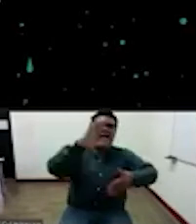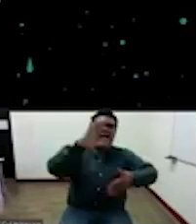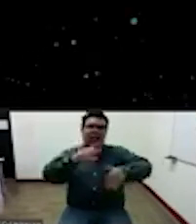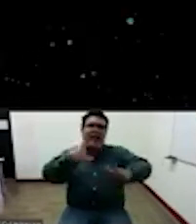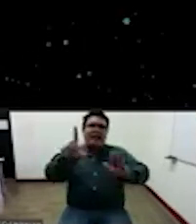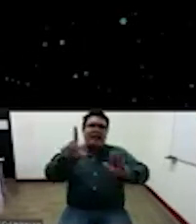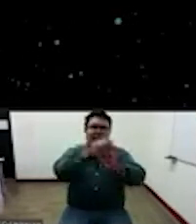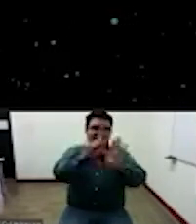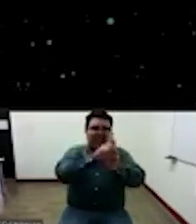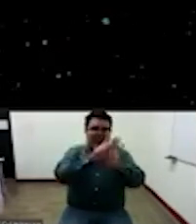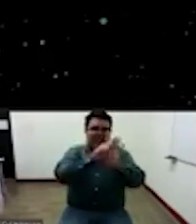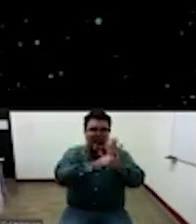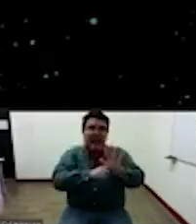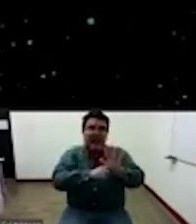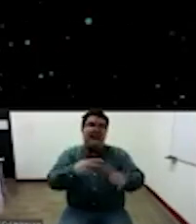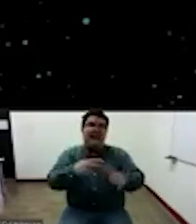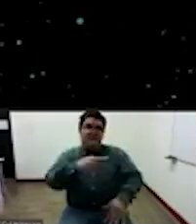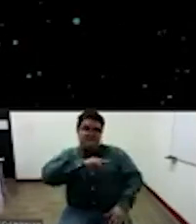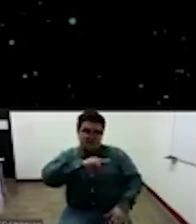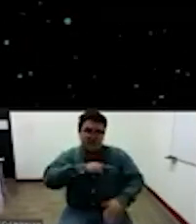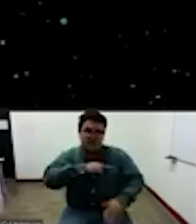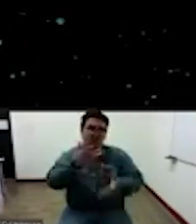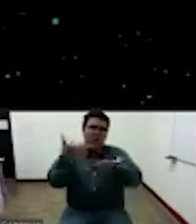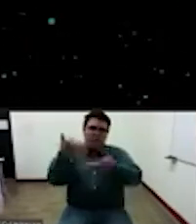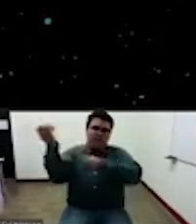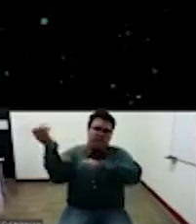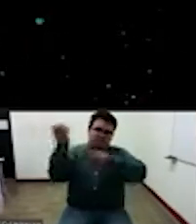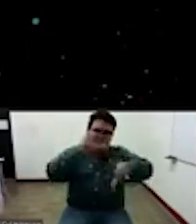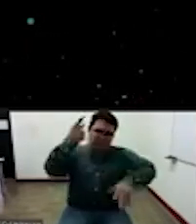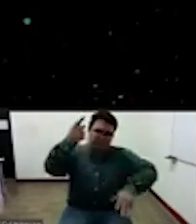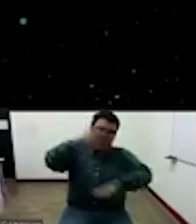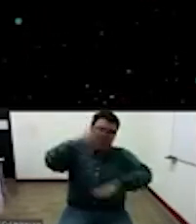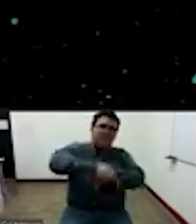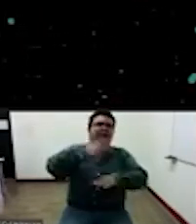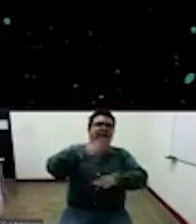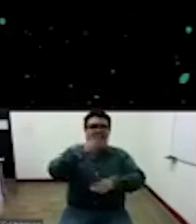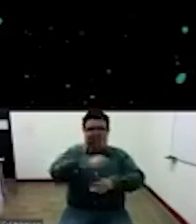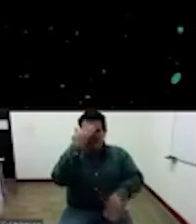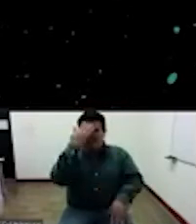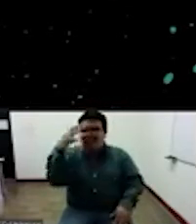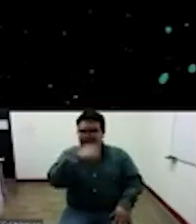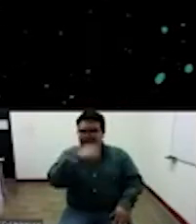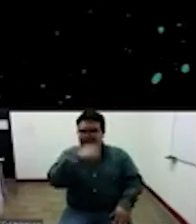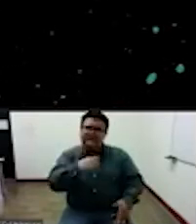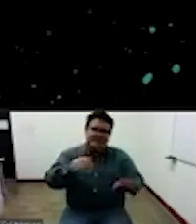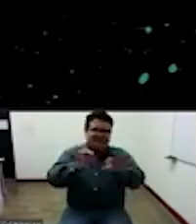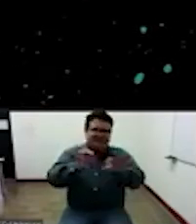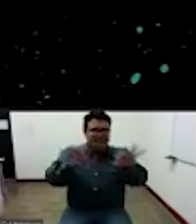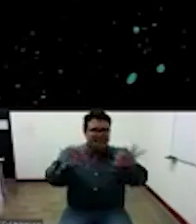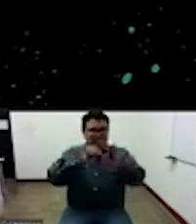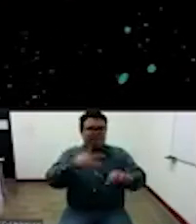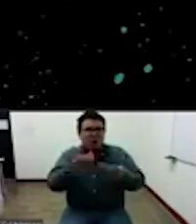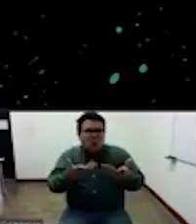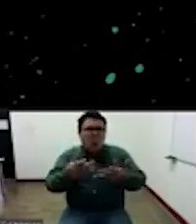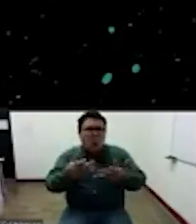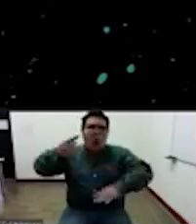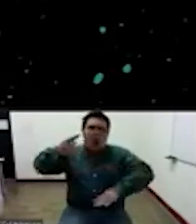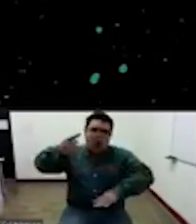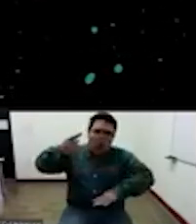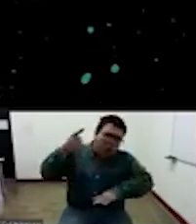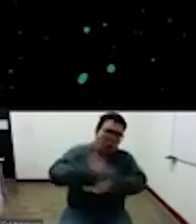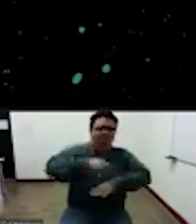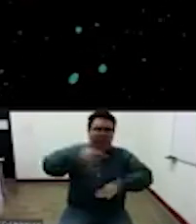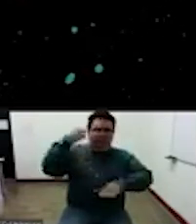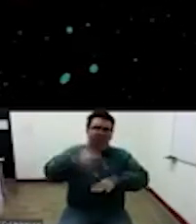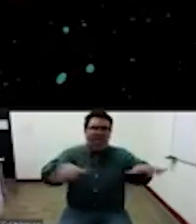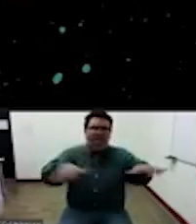una serie de de categorías que que lo que se buscara y hacer una imposición las américa